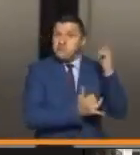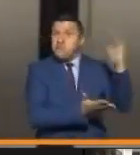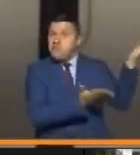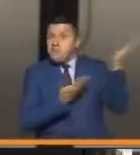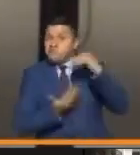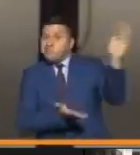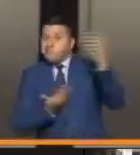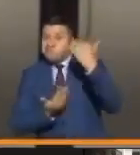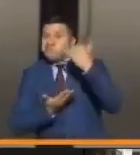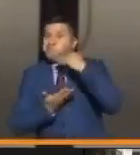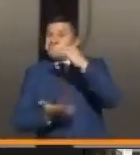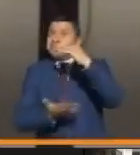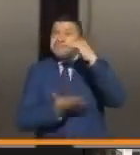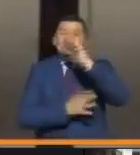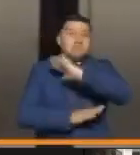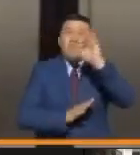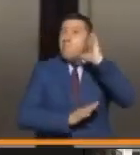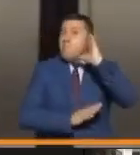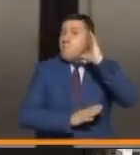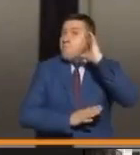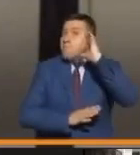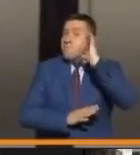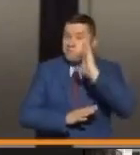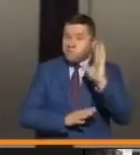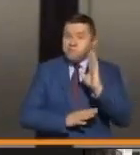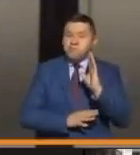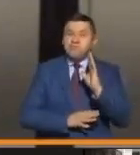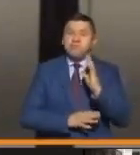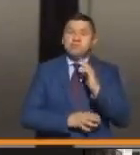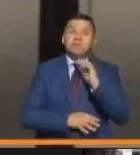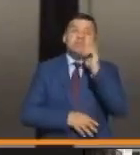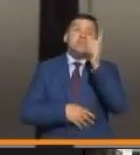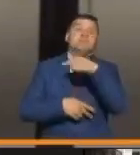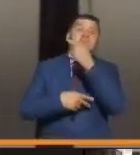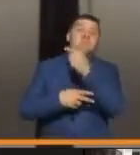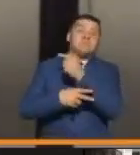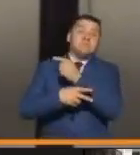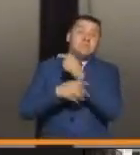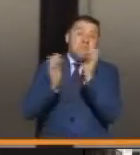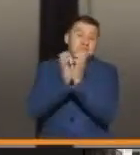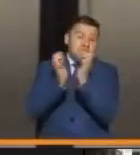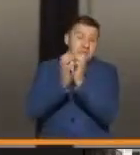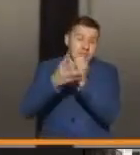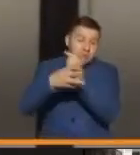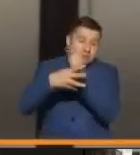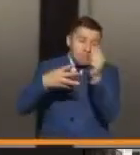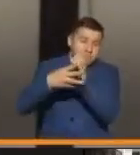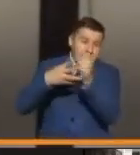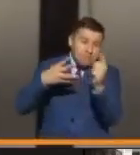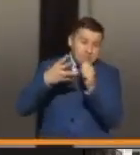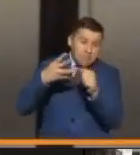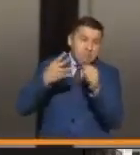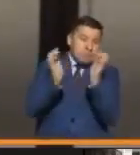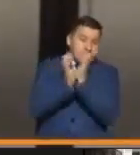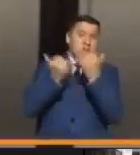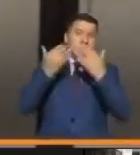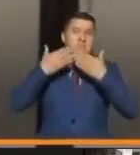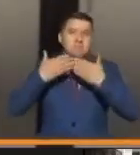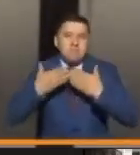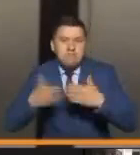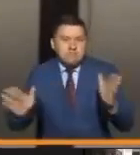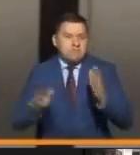tenemos aseguradas estaría hacia la tercera semana de mayo, estaríamos en capacidad de abrir